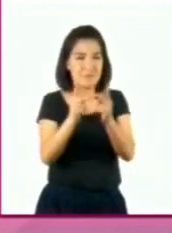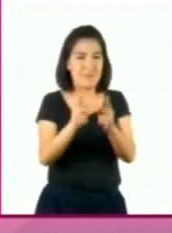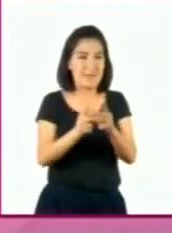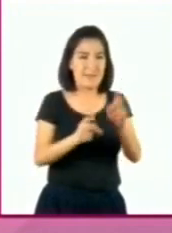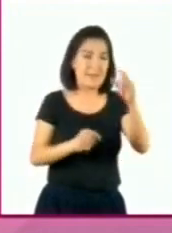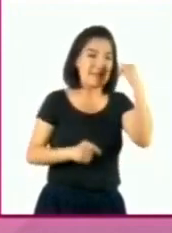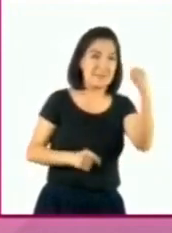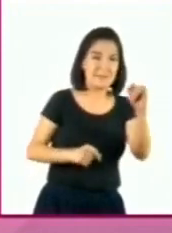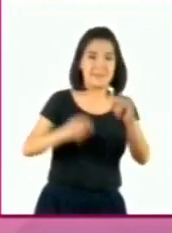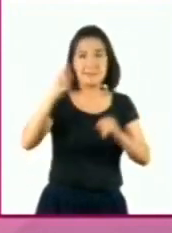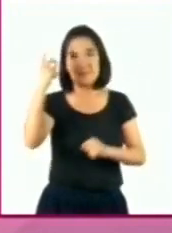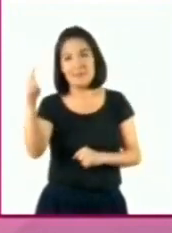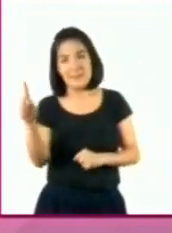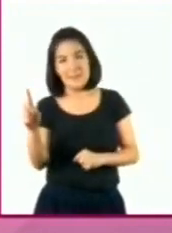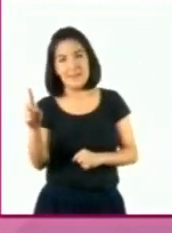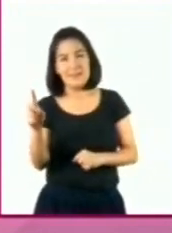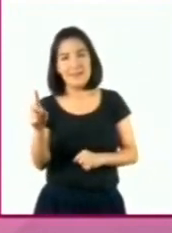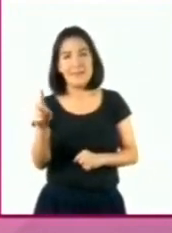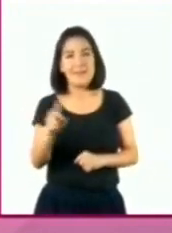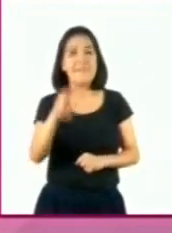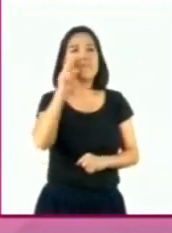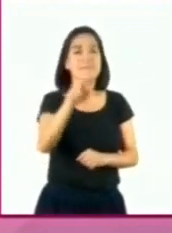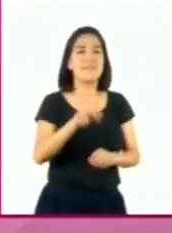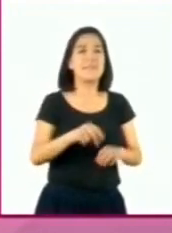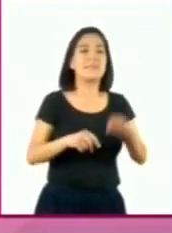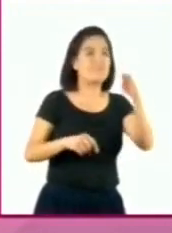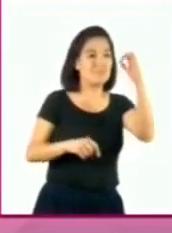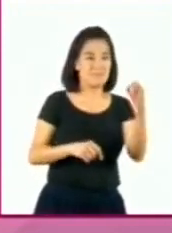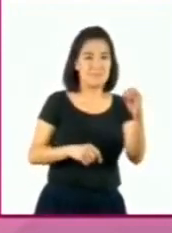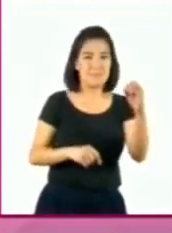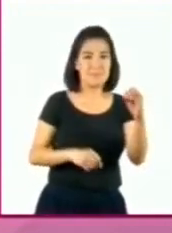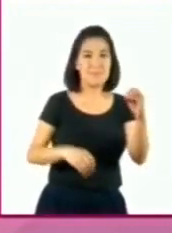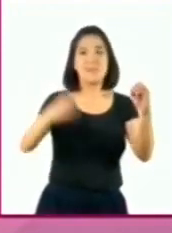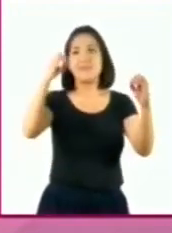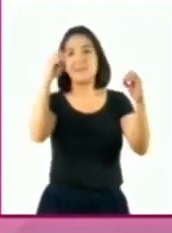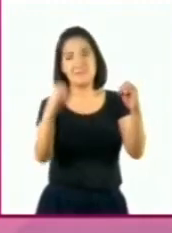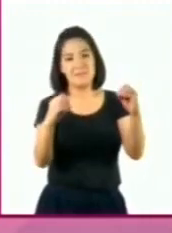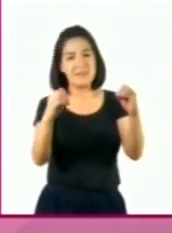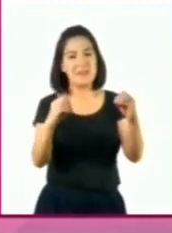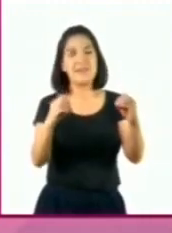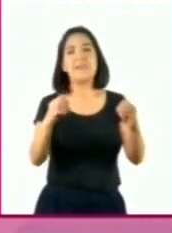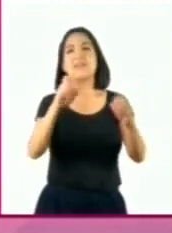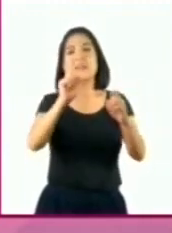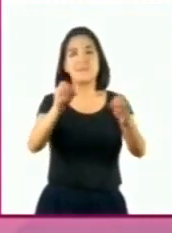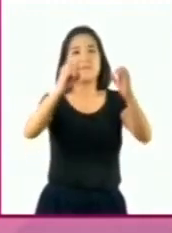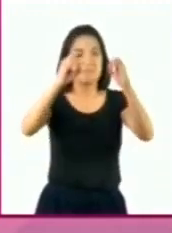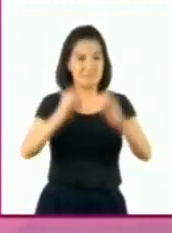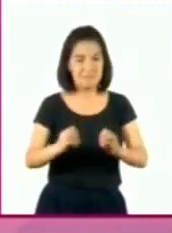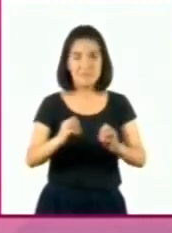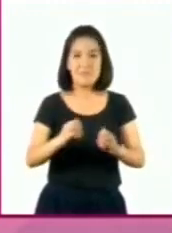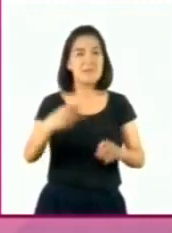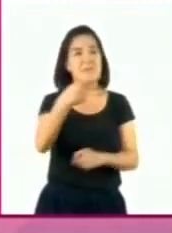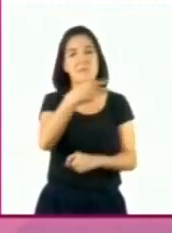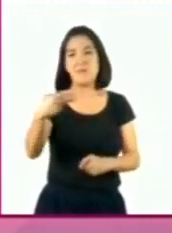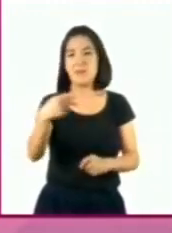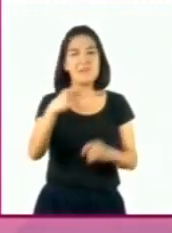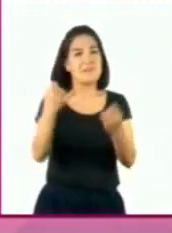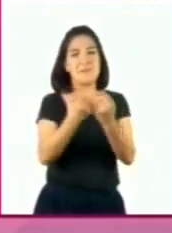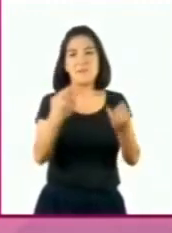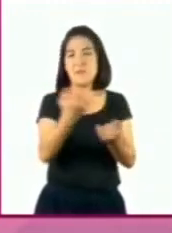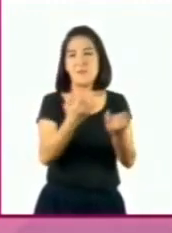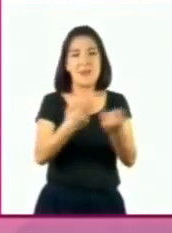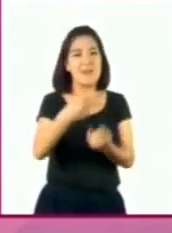izquierda a derecha, tenemos a 0 de un lado y 0 del otro lado, donde 0 es igual a 0.